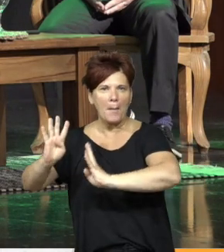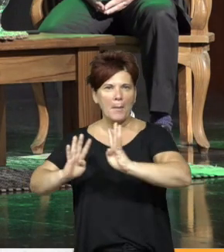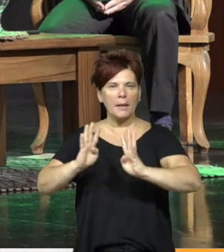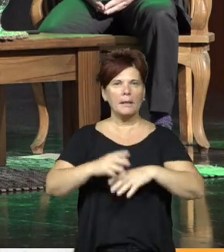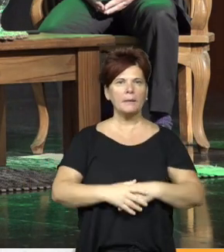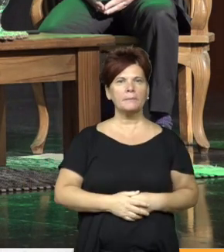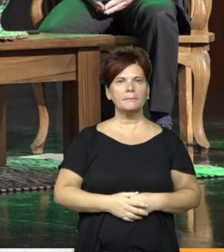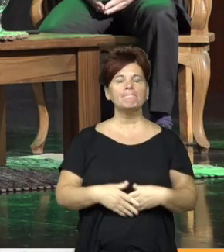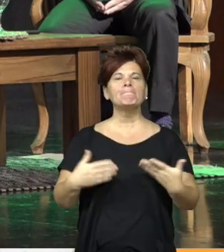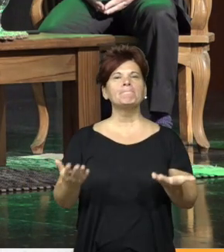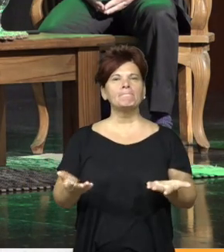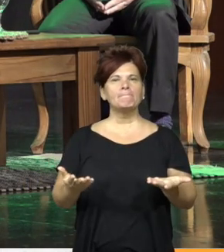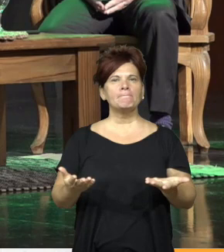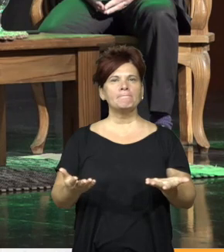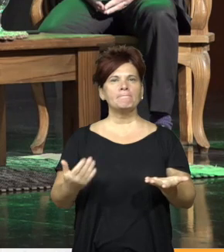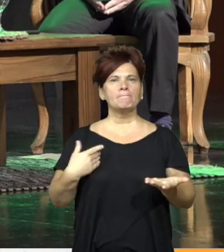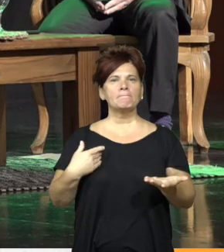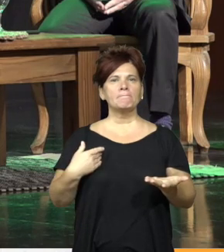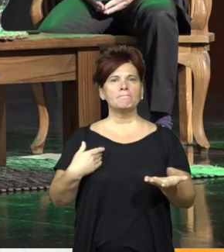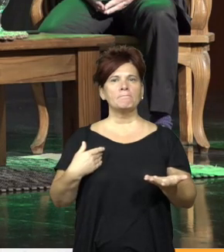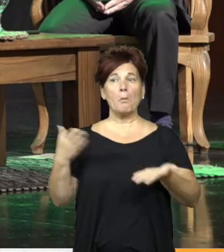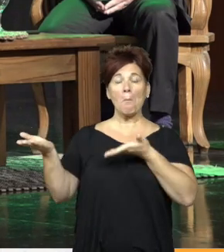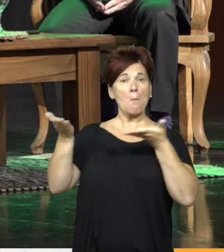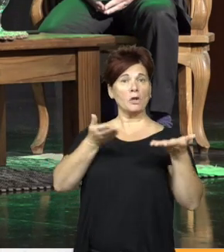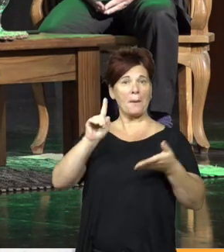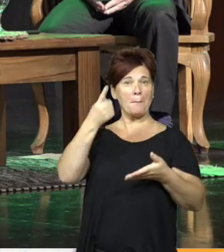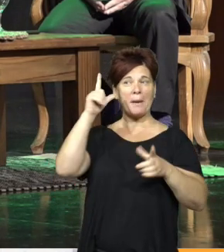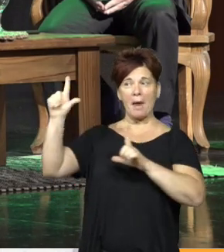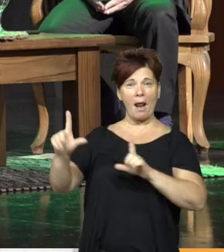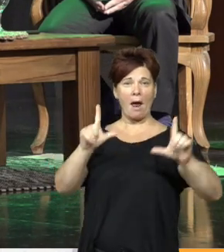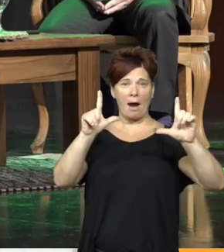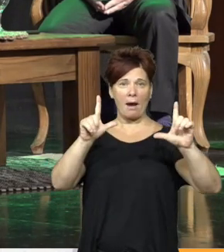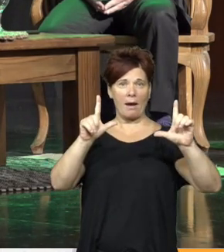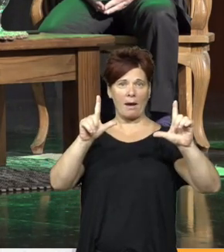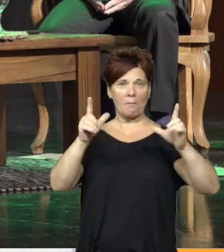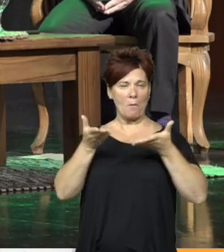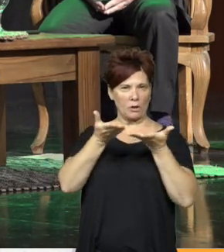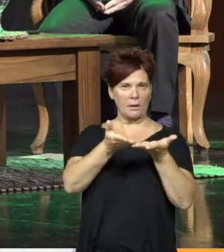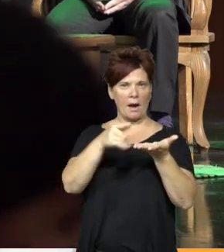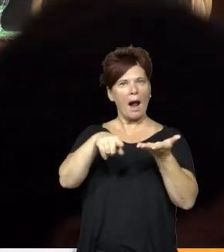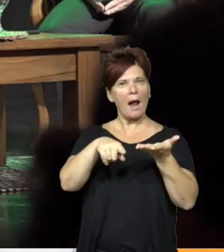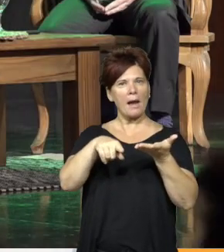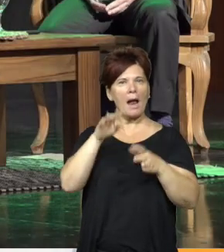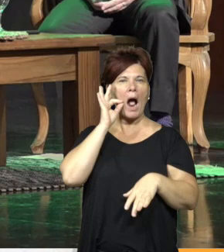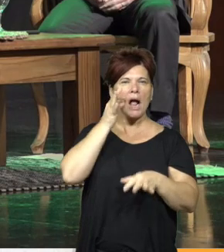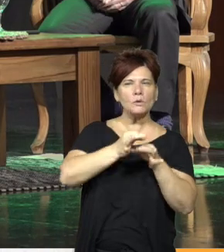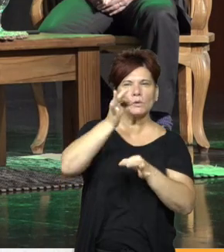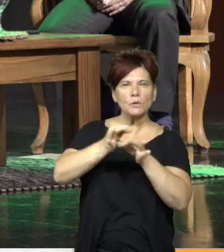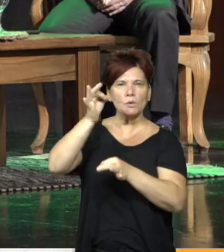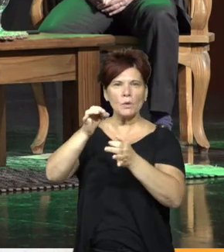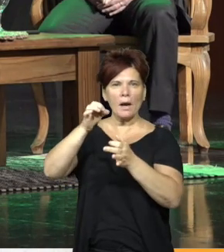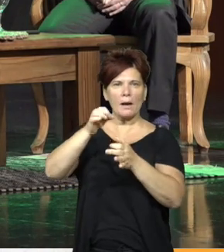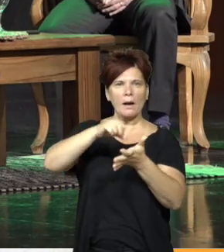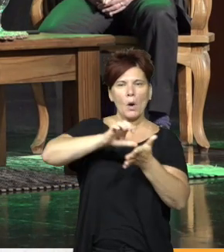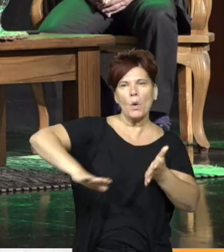como te mostraba en la primera imagen tenemos la cana de azúcar distribuida en la zona de la